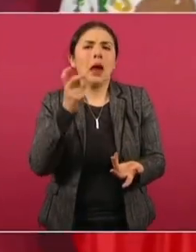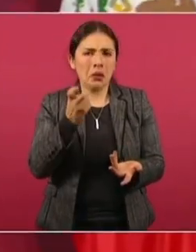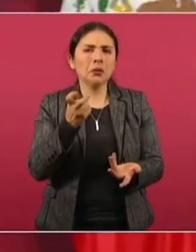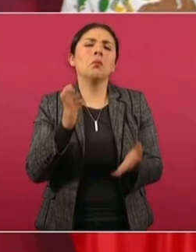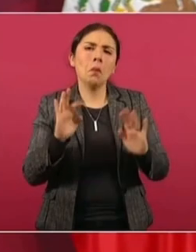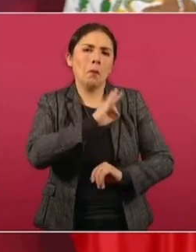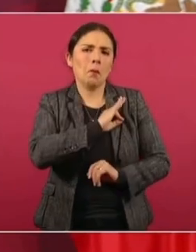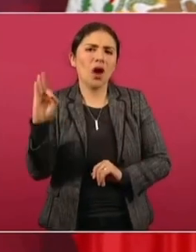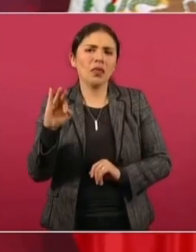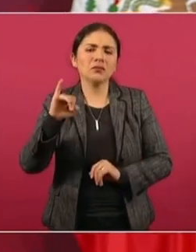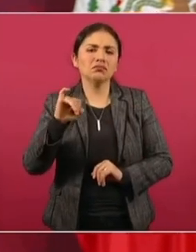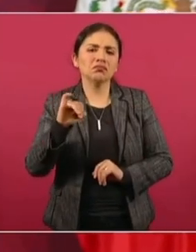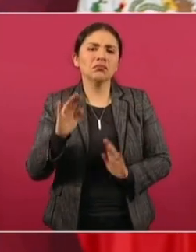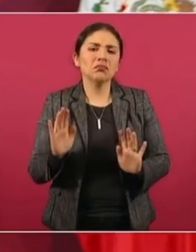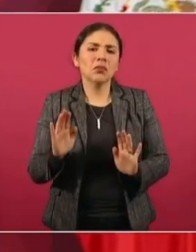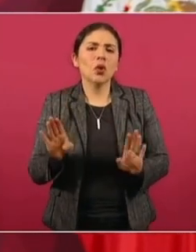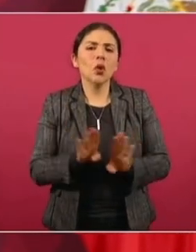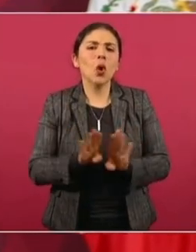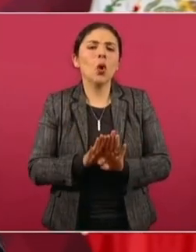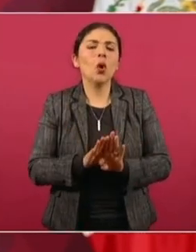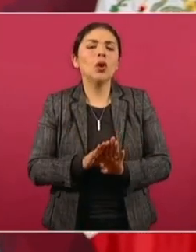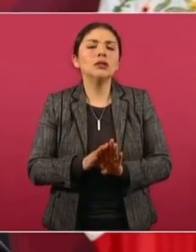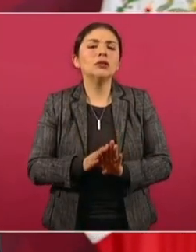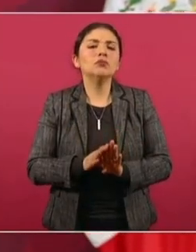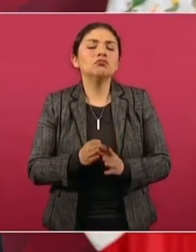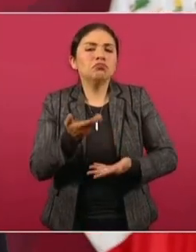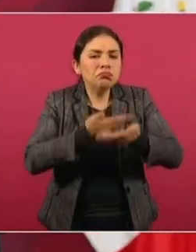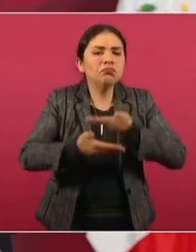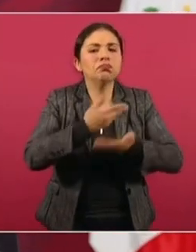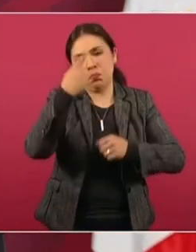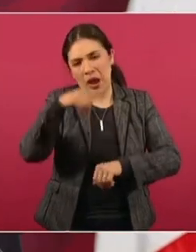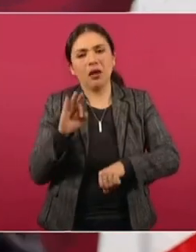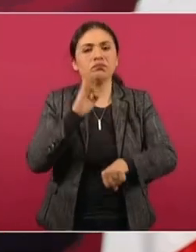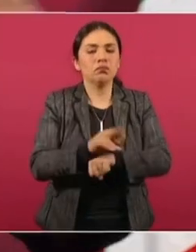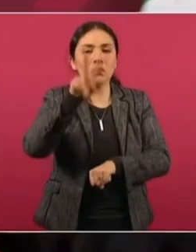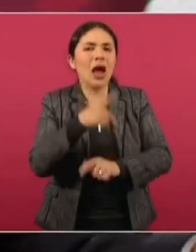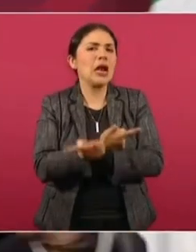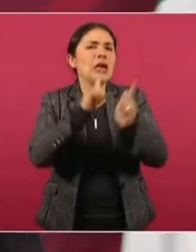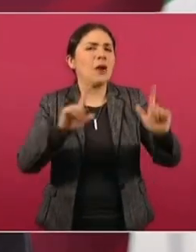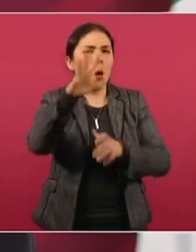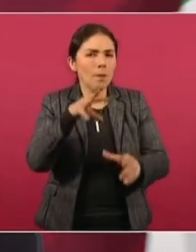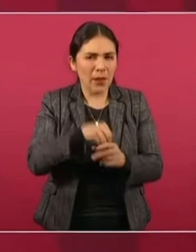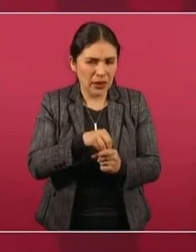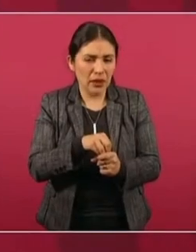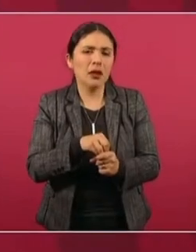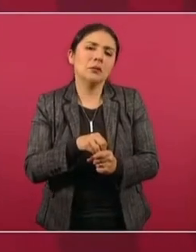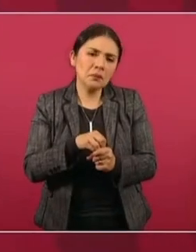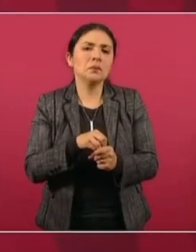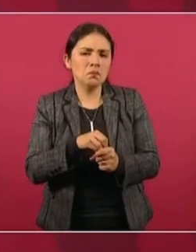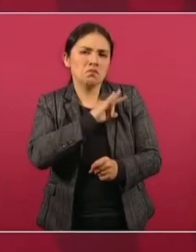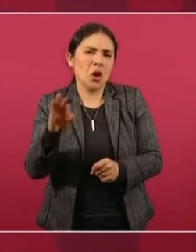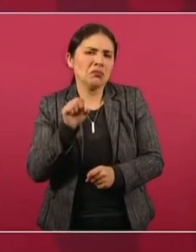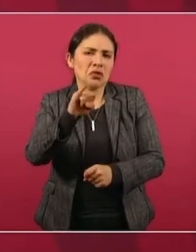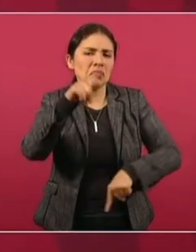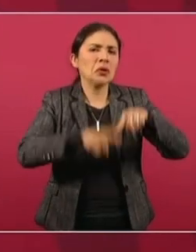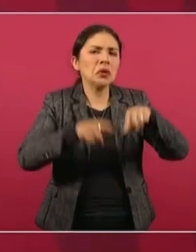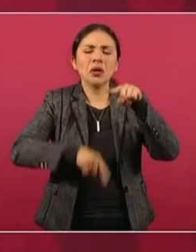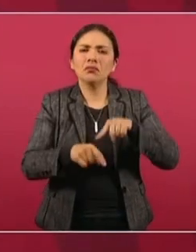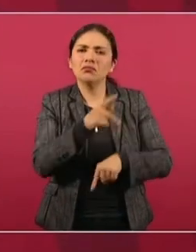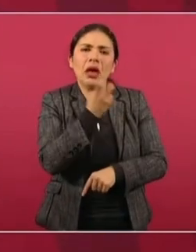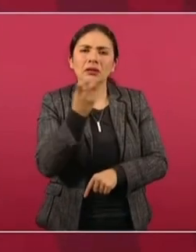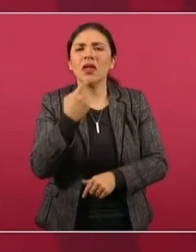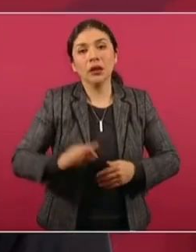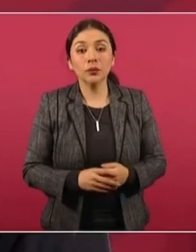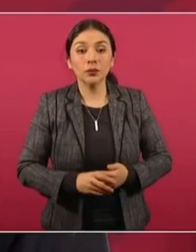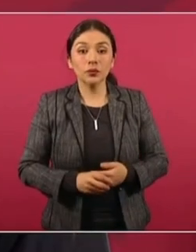puede, en un propósito de garantizar libertades plenas, se pueden quitar todas las